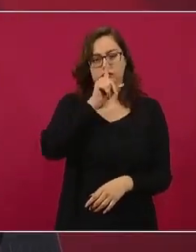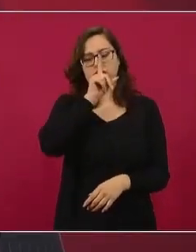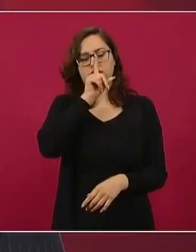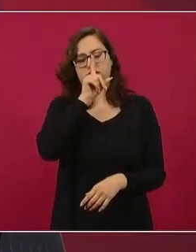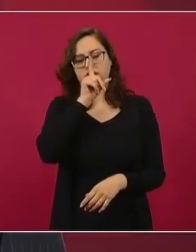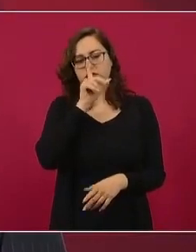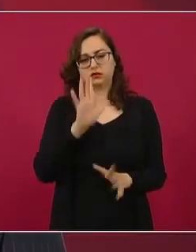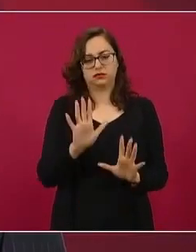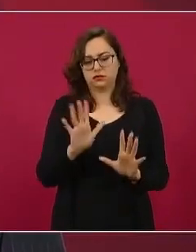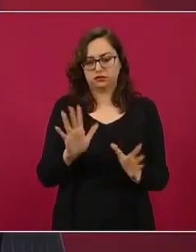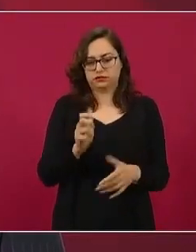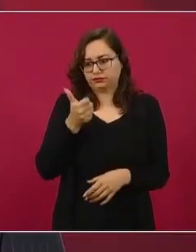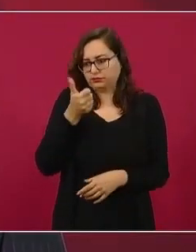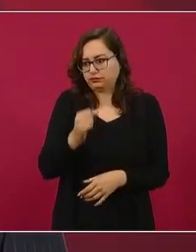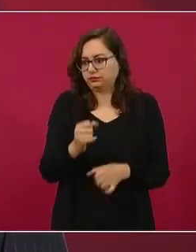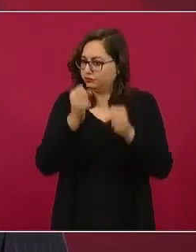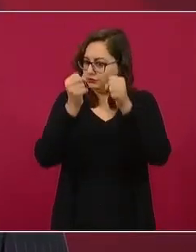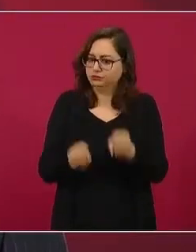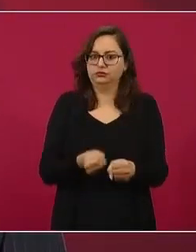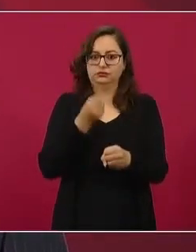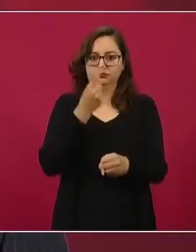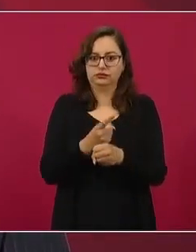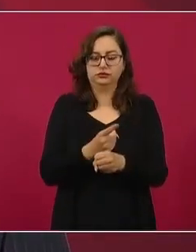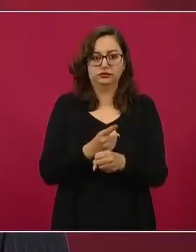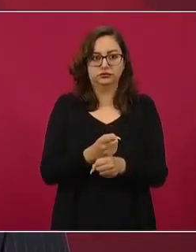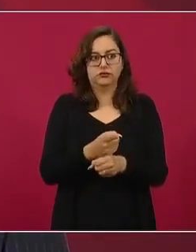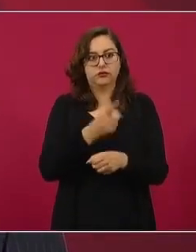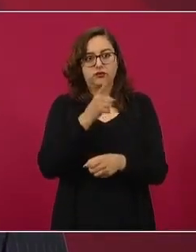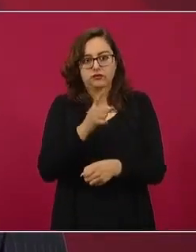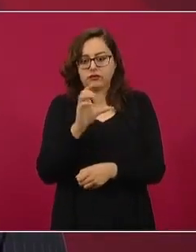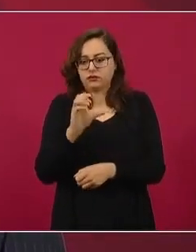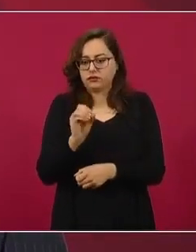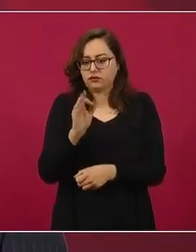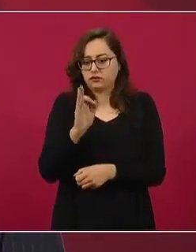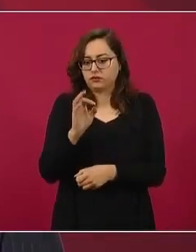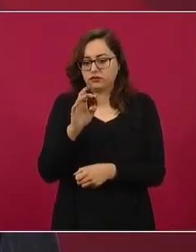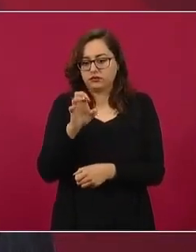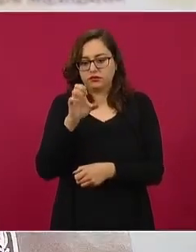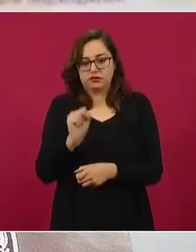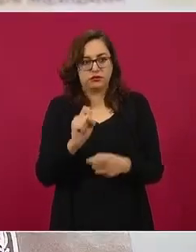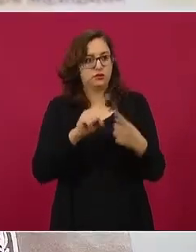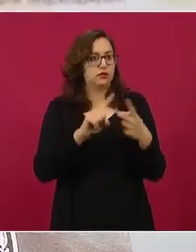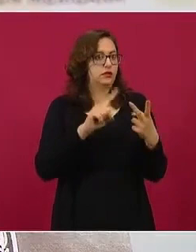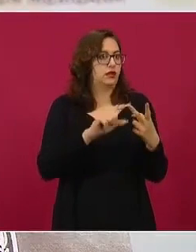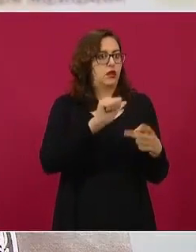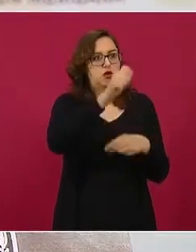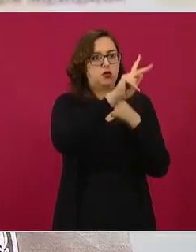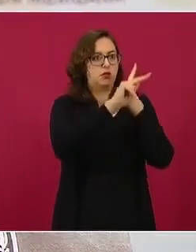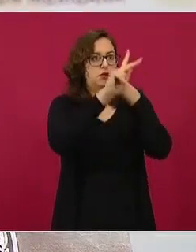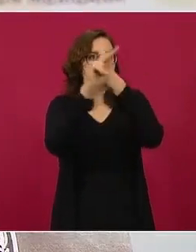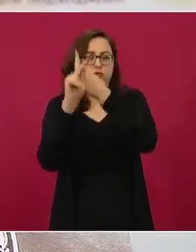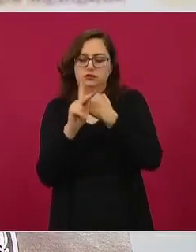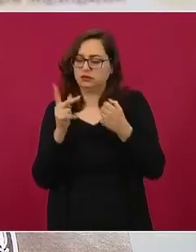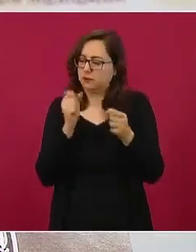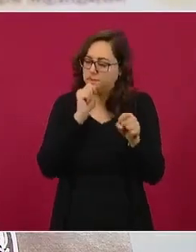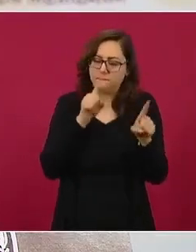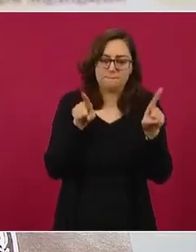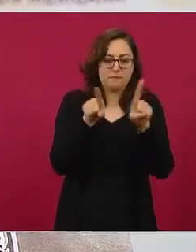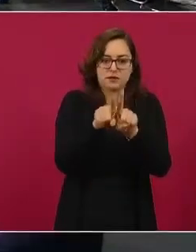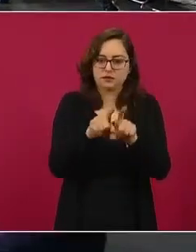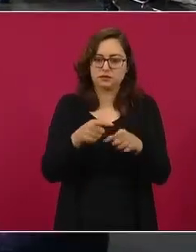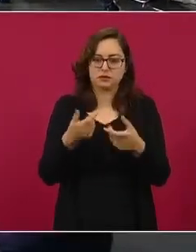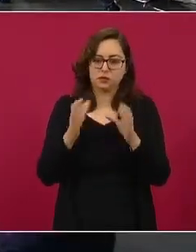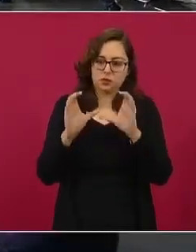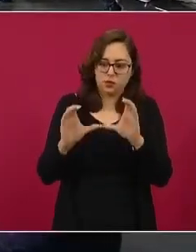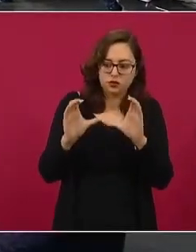seguridad de los medicamentos que sigue Cofepris, igual que FDA, igual que otras agencias de regulación sanitaria.